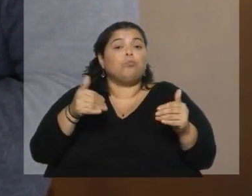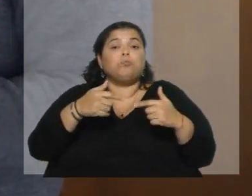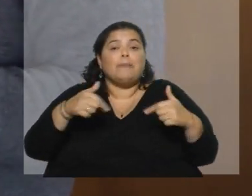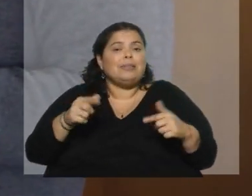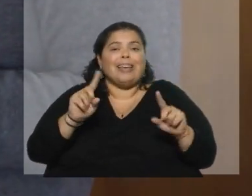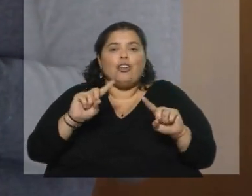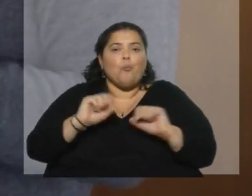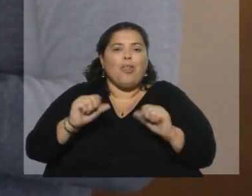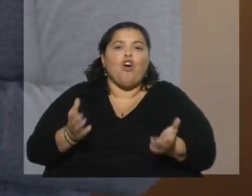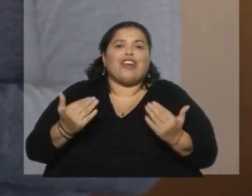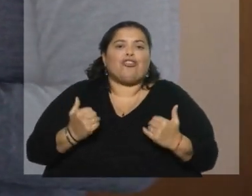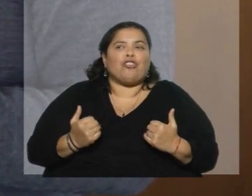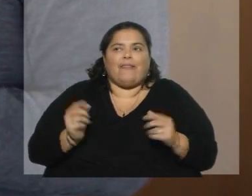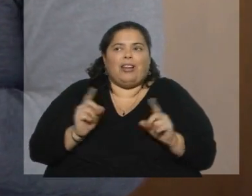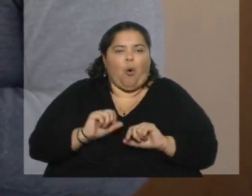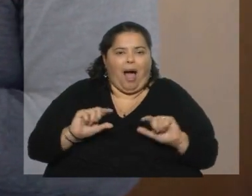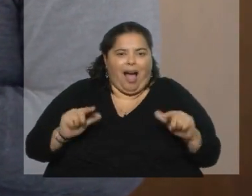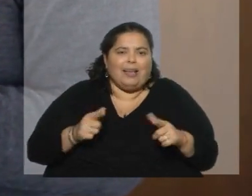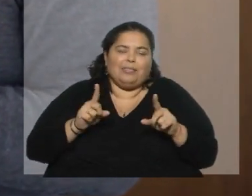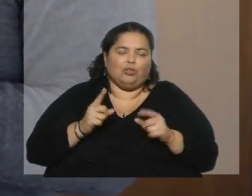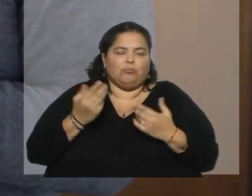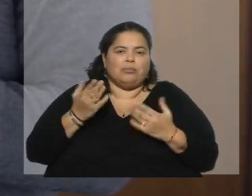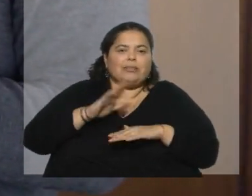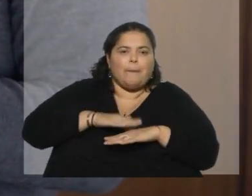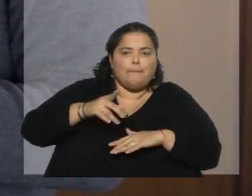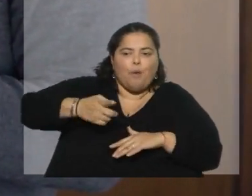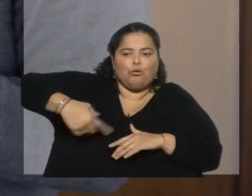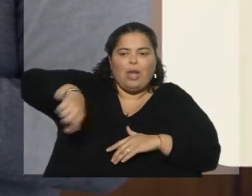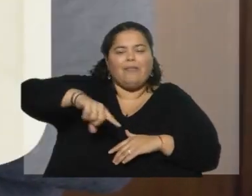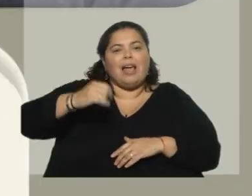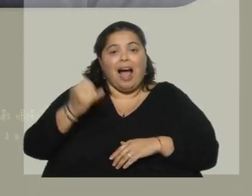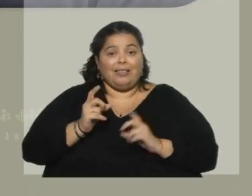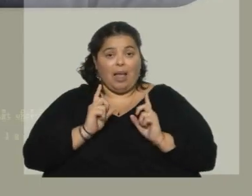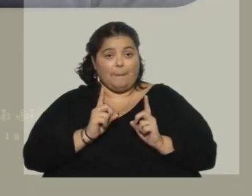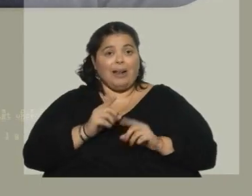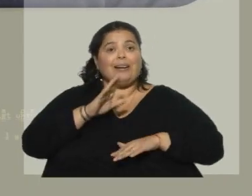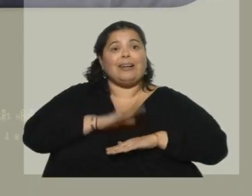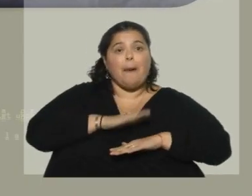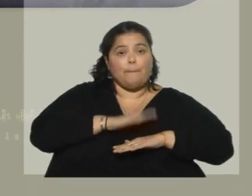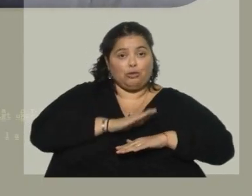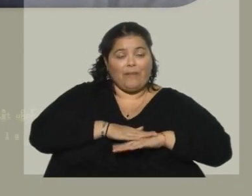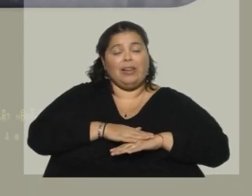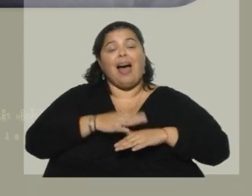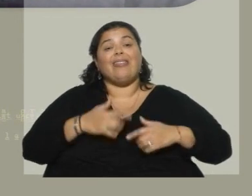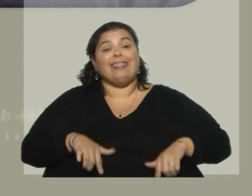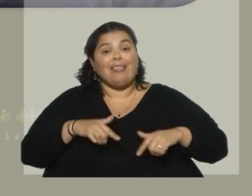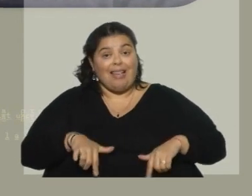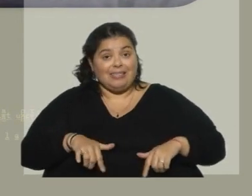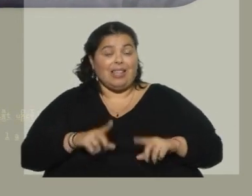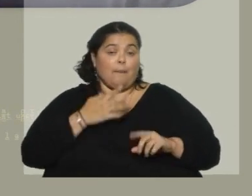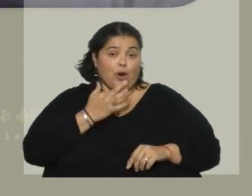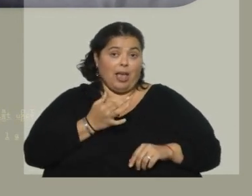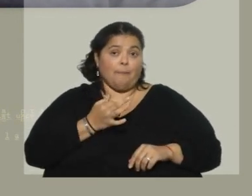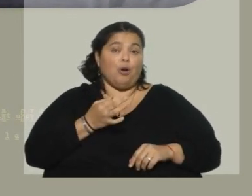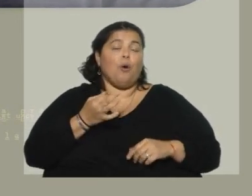Si bien esa es la realidad, también es verdad que hay una especie de solapamiento entre responsabilidades de las intendencias que son responsables de los residuos